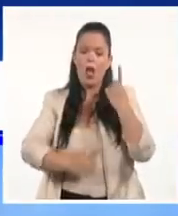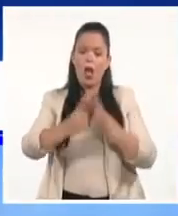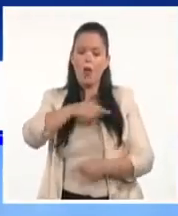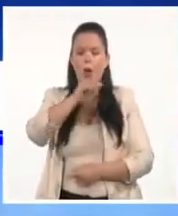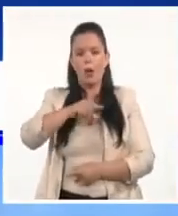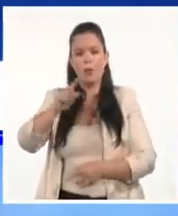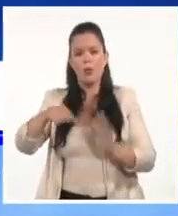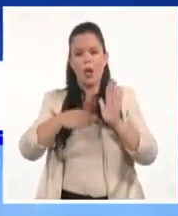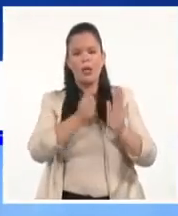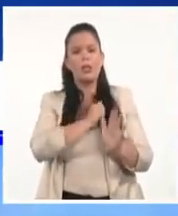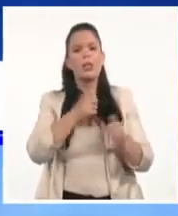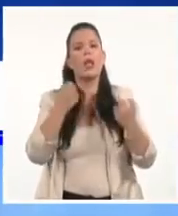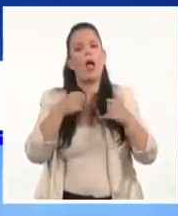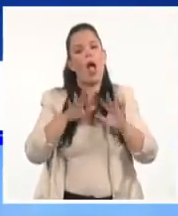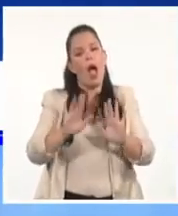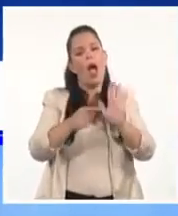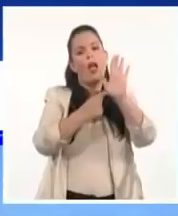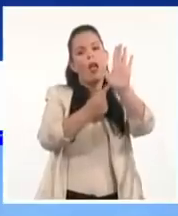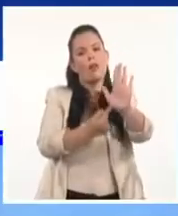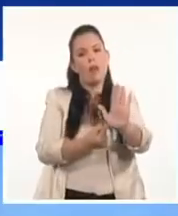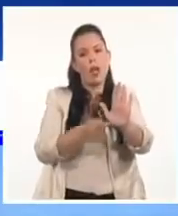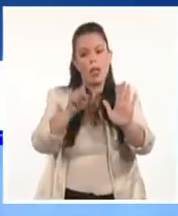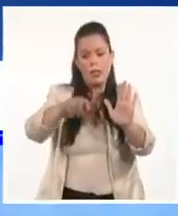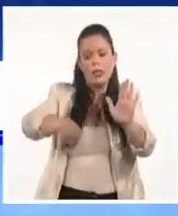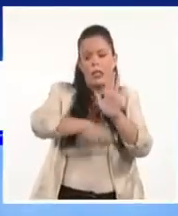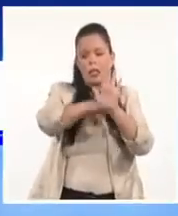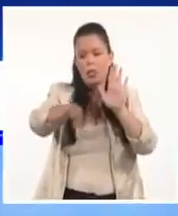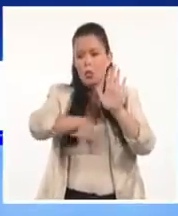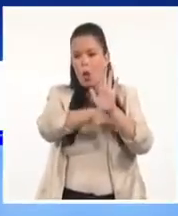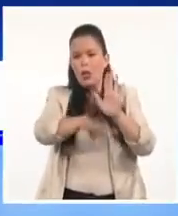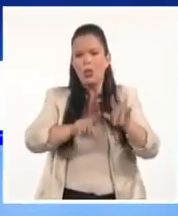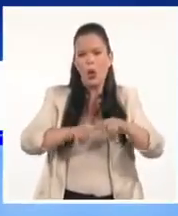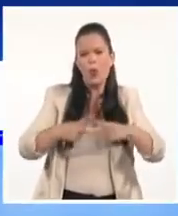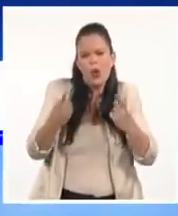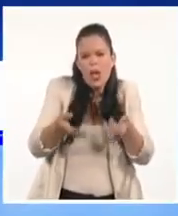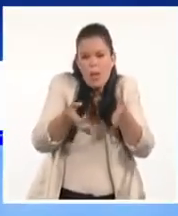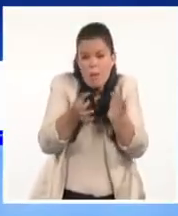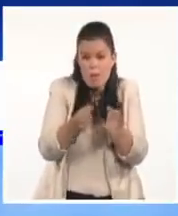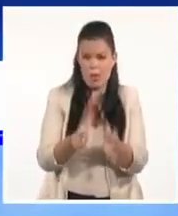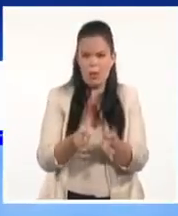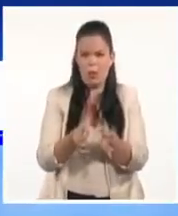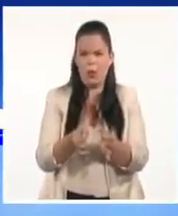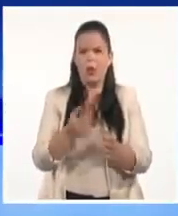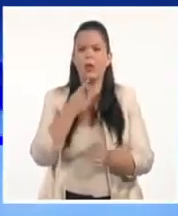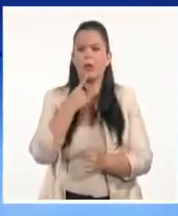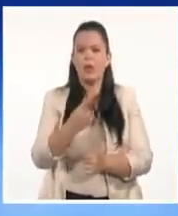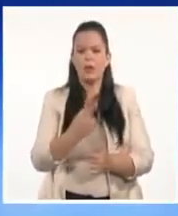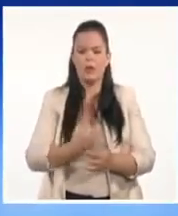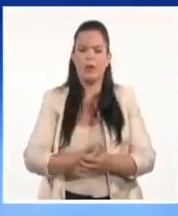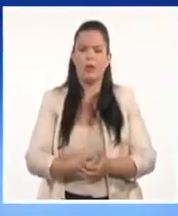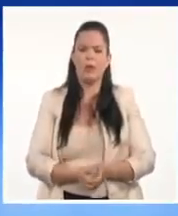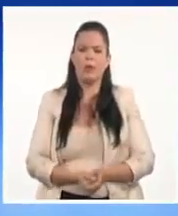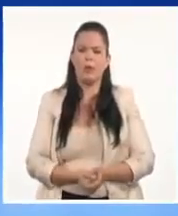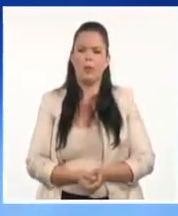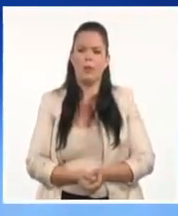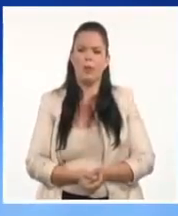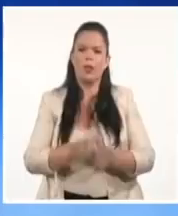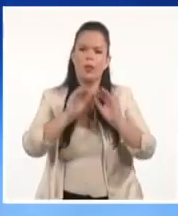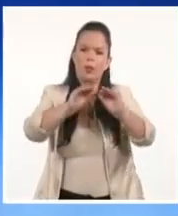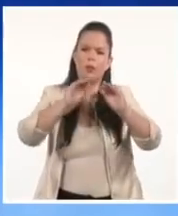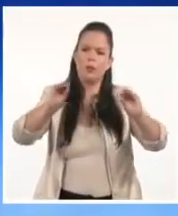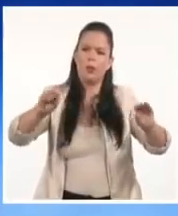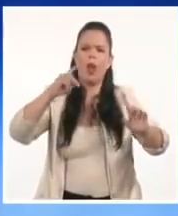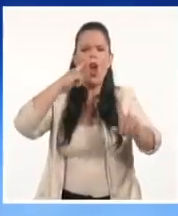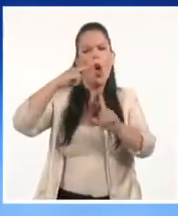esas acciones violentas fueron resultado del llamado legítimo a defender la revolución